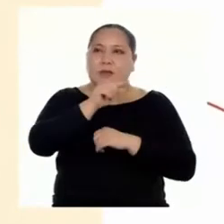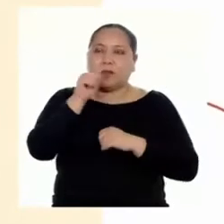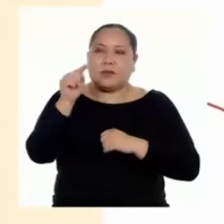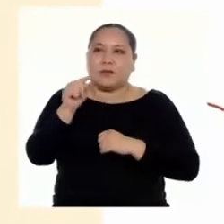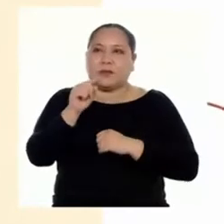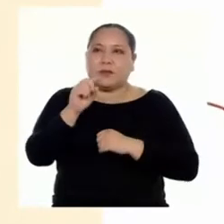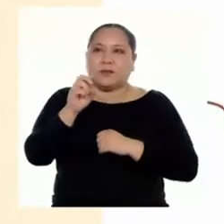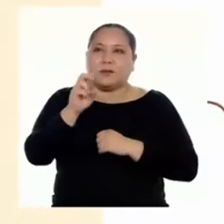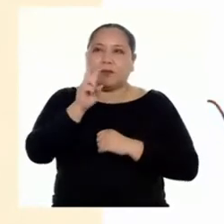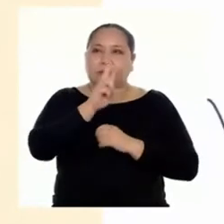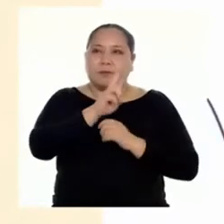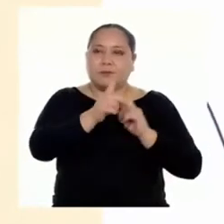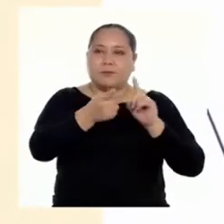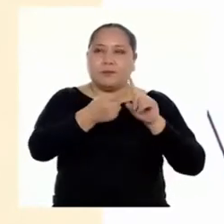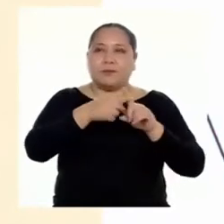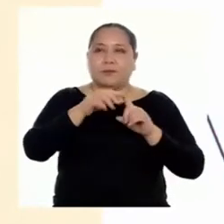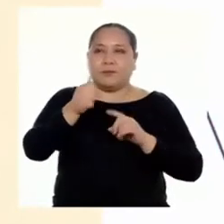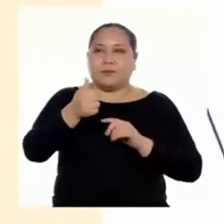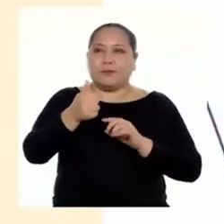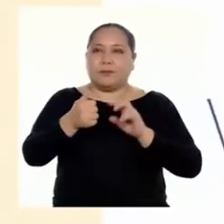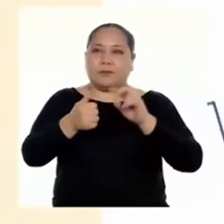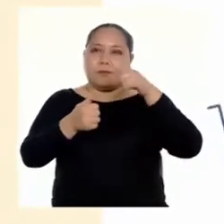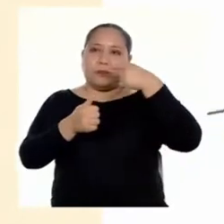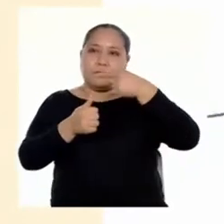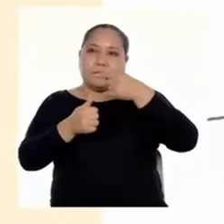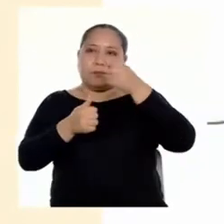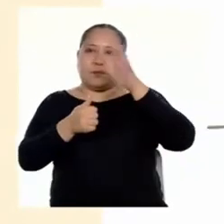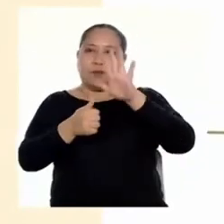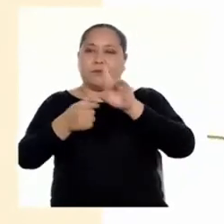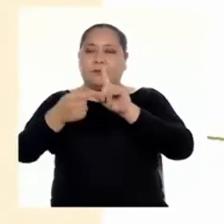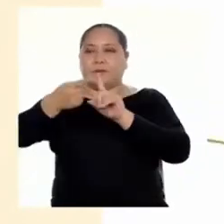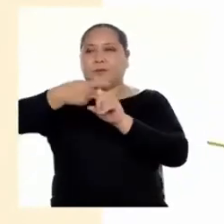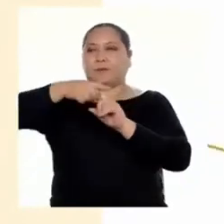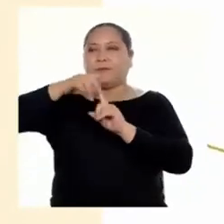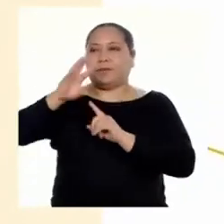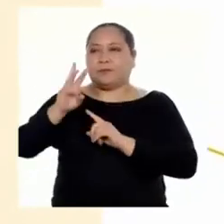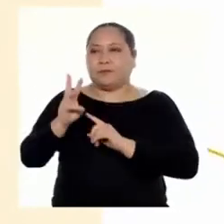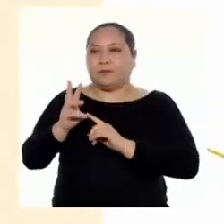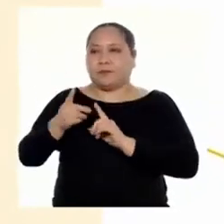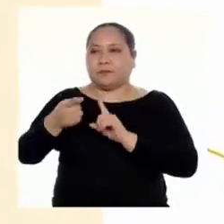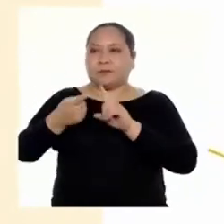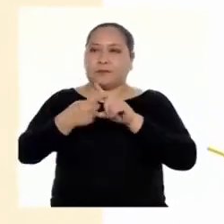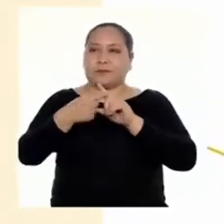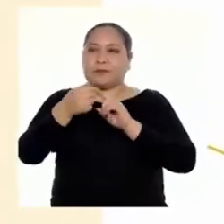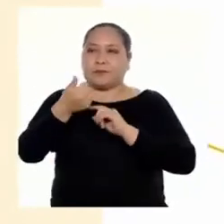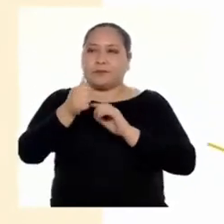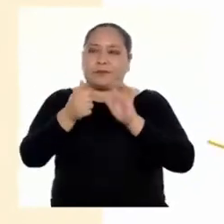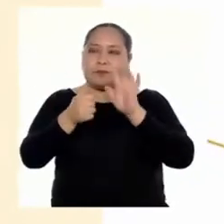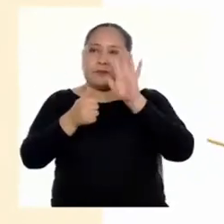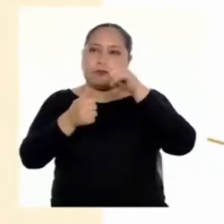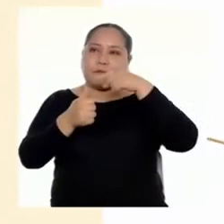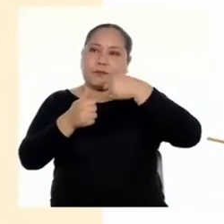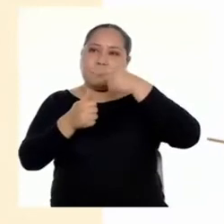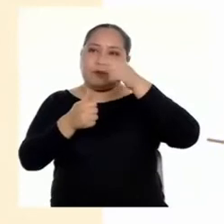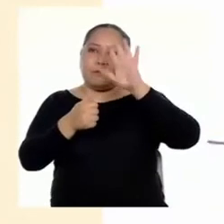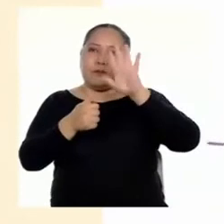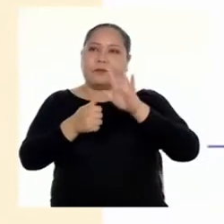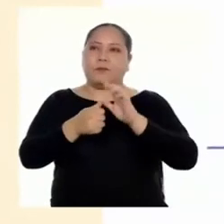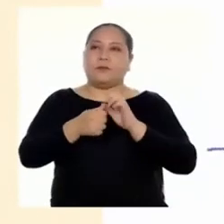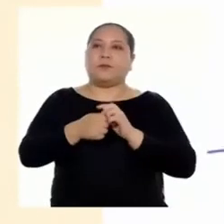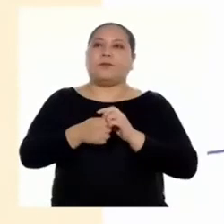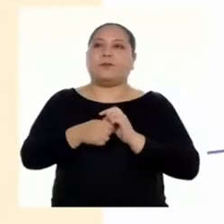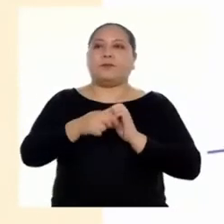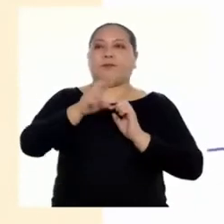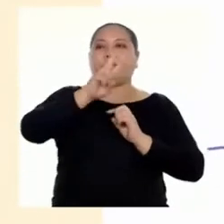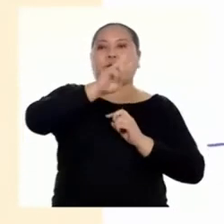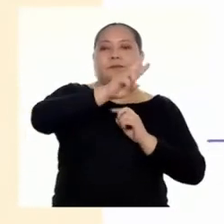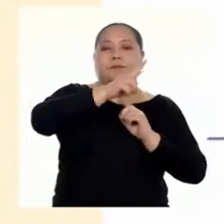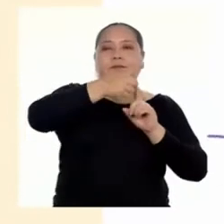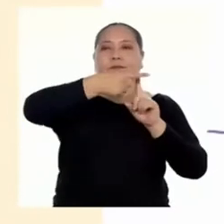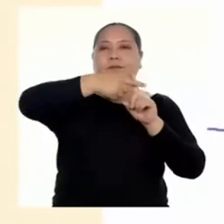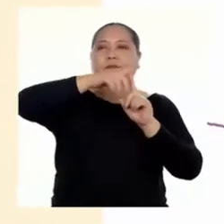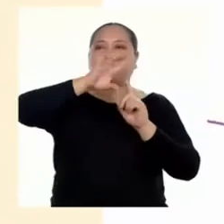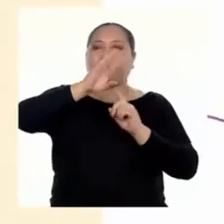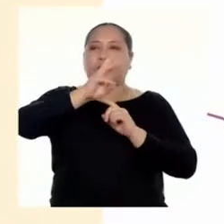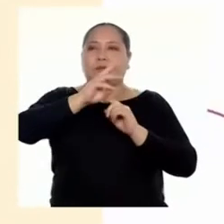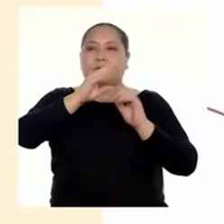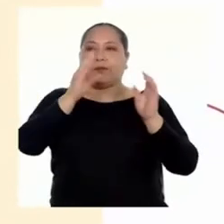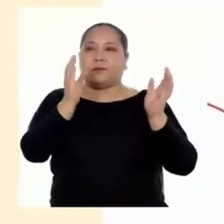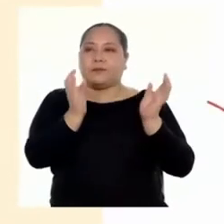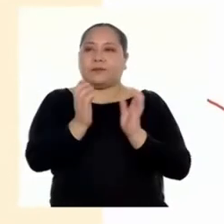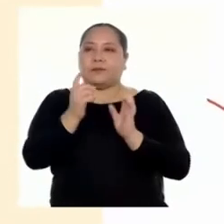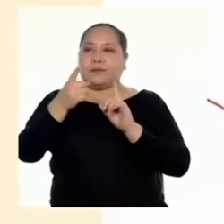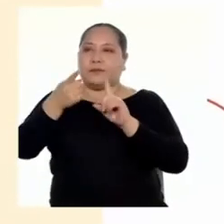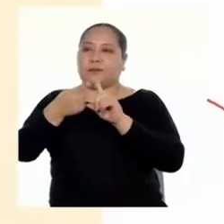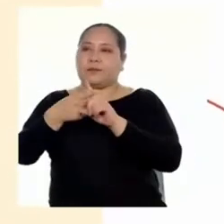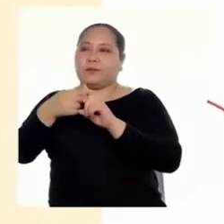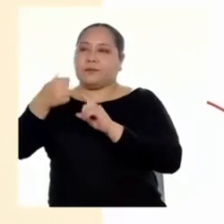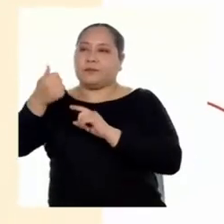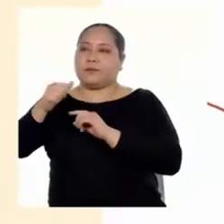Si tengo 2 por 10 elevado a menos 5, más 6 por 10 elevado a menos 5, sumamos 2 más 6 y colocamos la